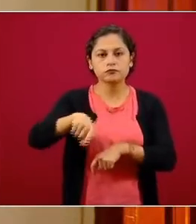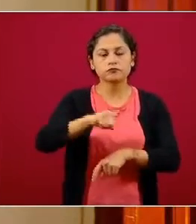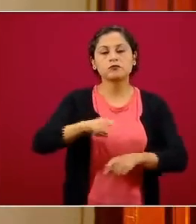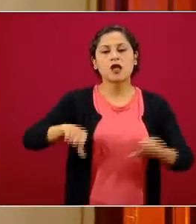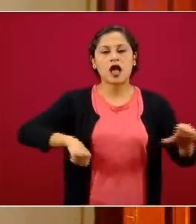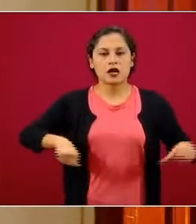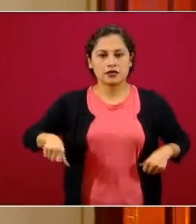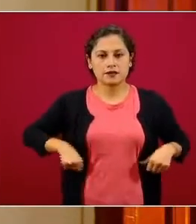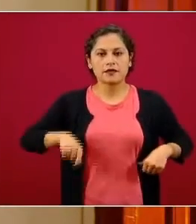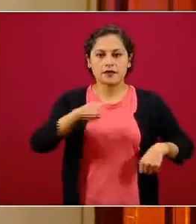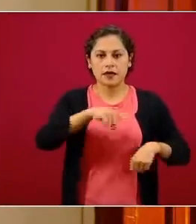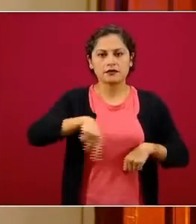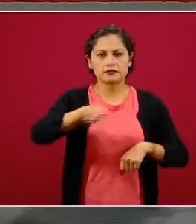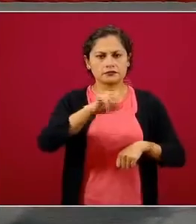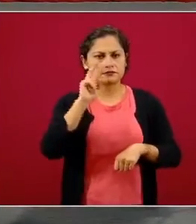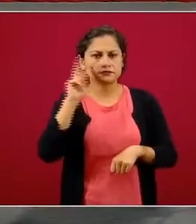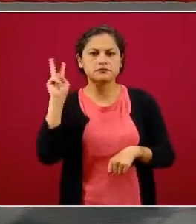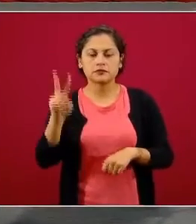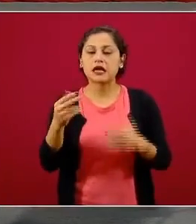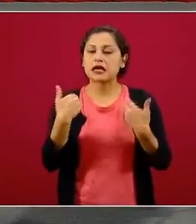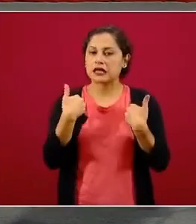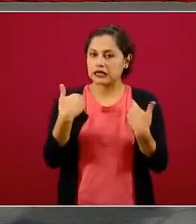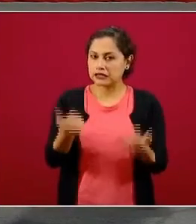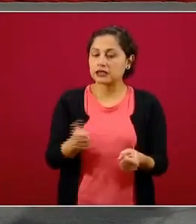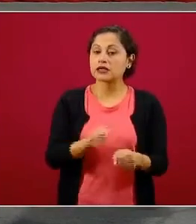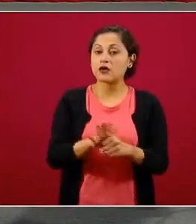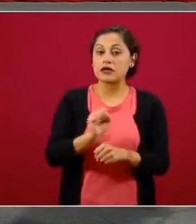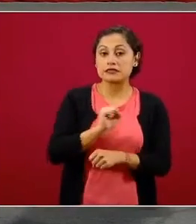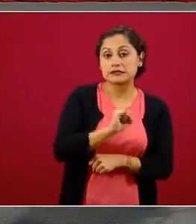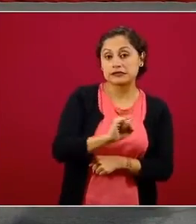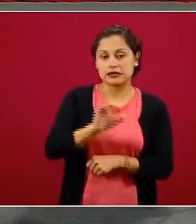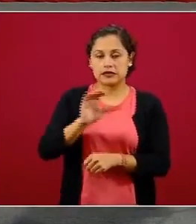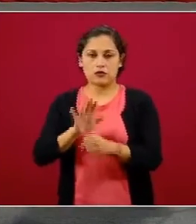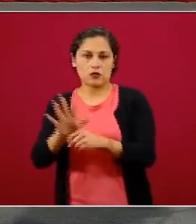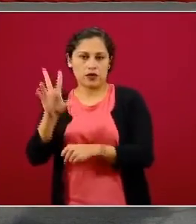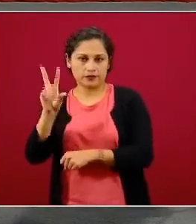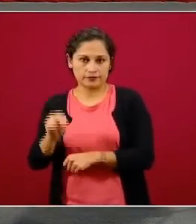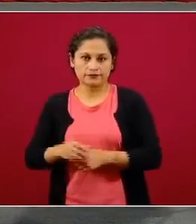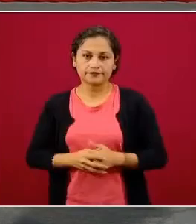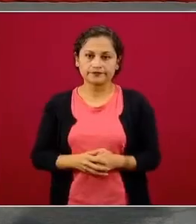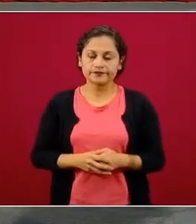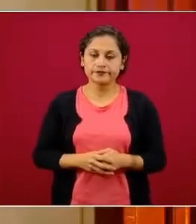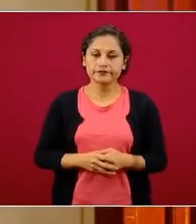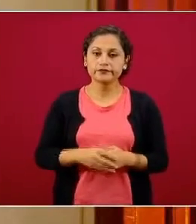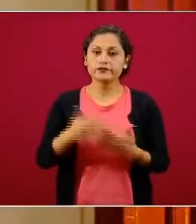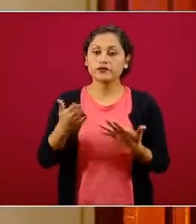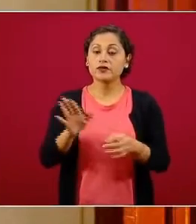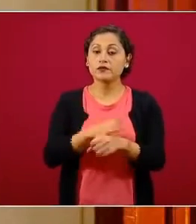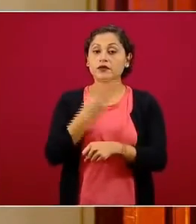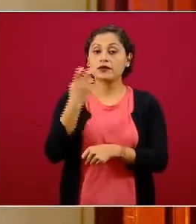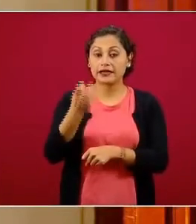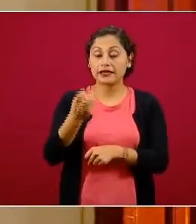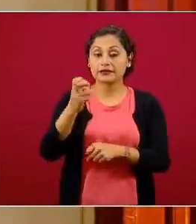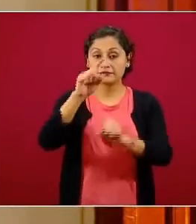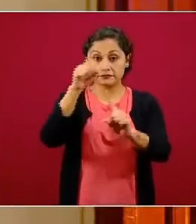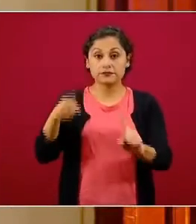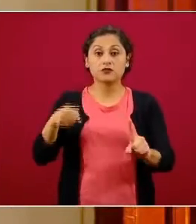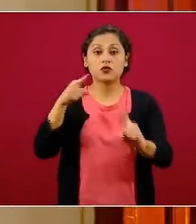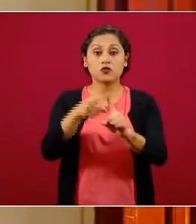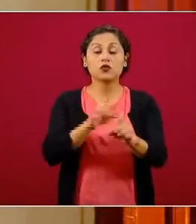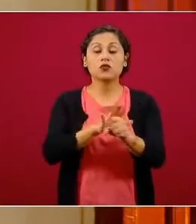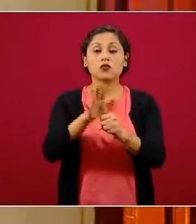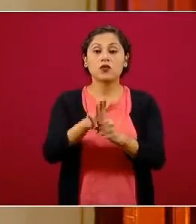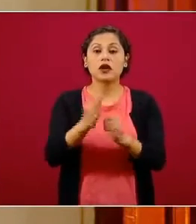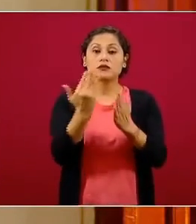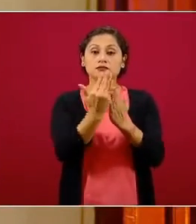que se pueden realizar, ya que estas tienen precisamente el objetivo de mantener una sana